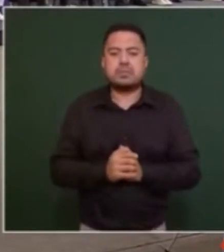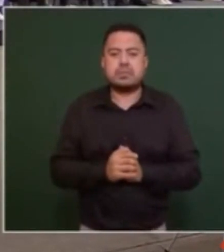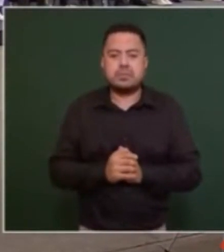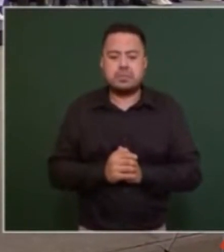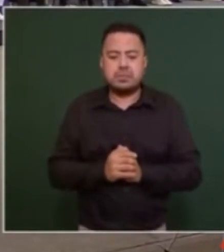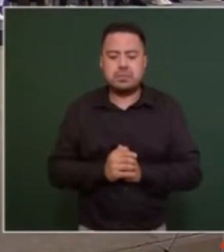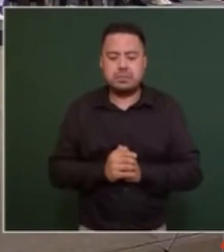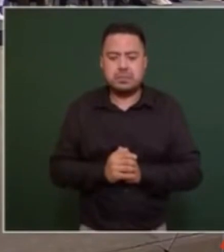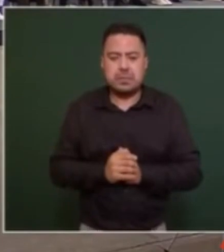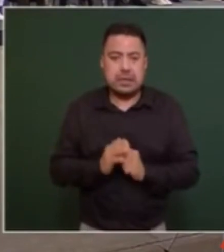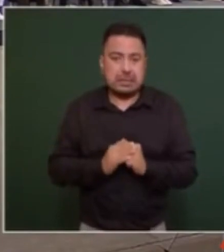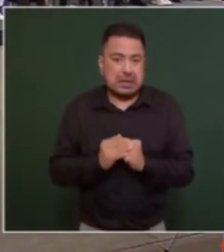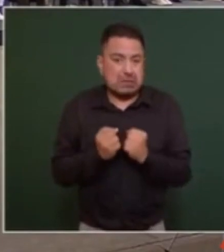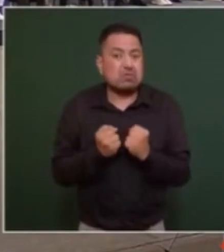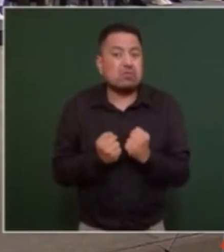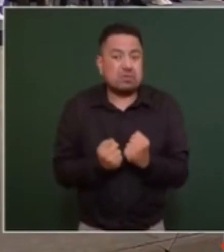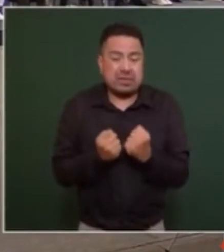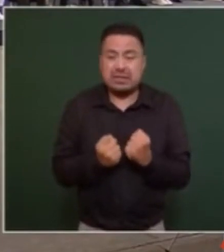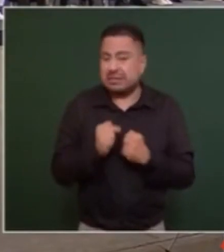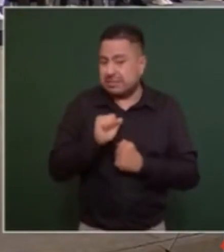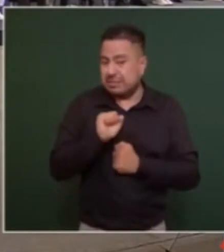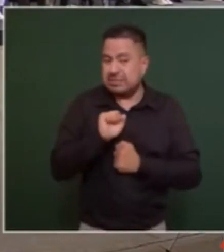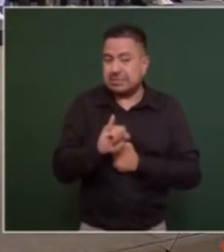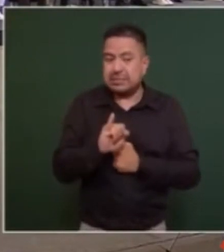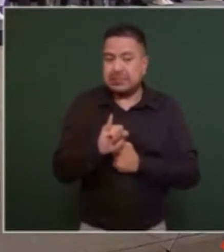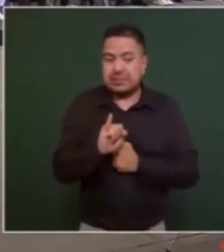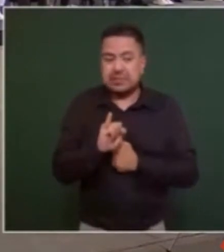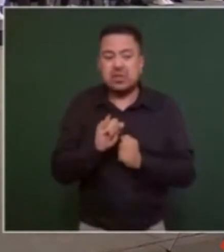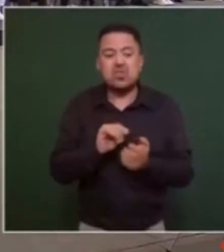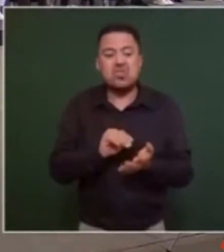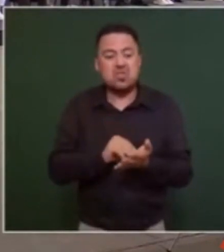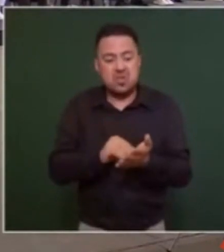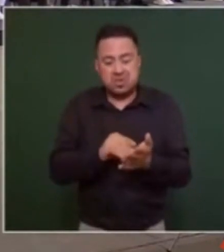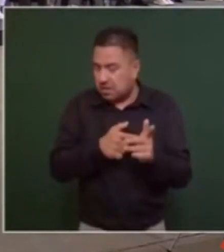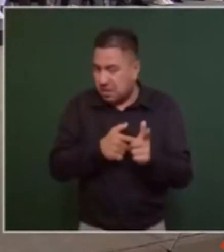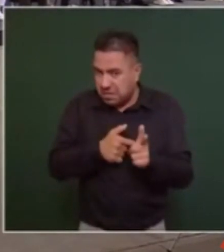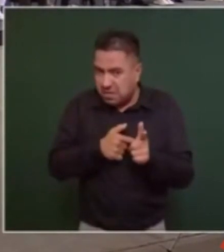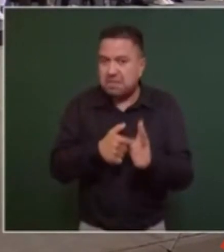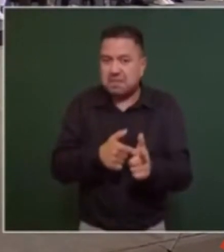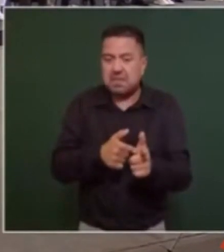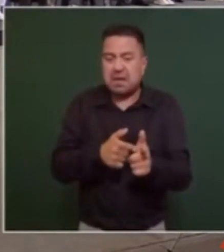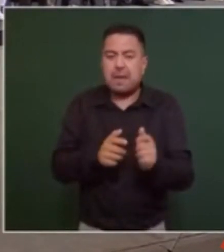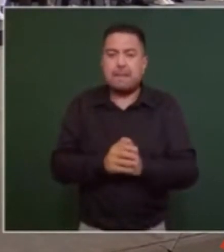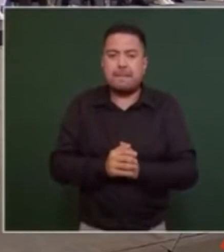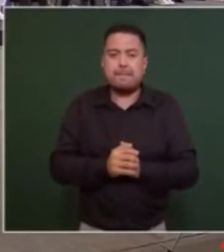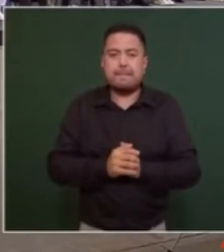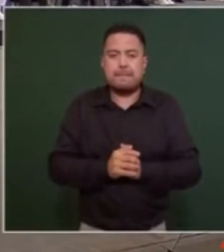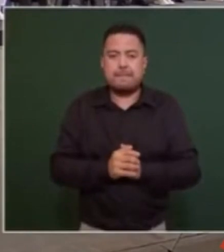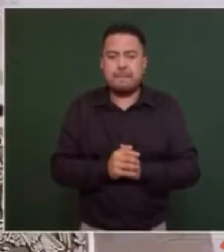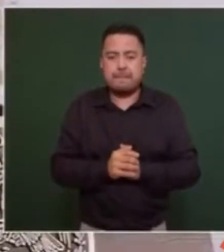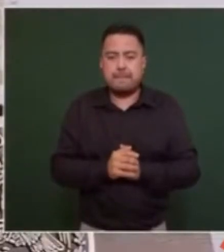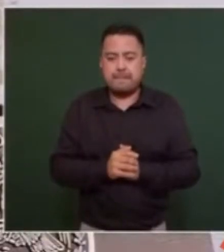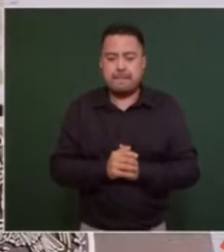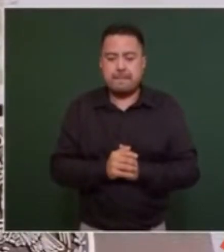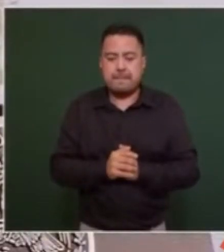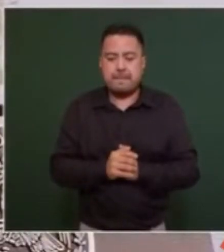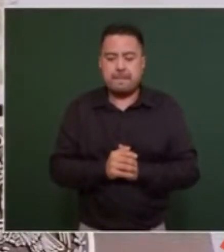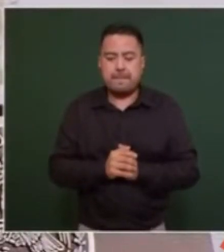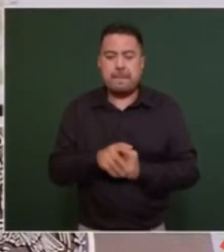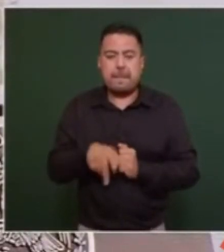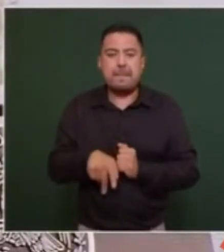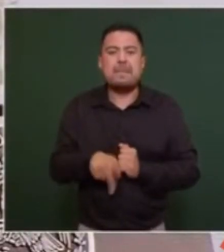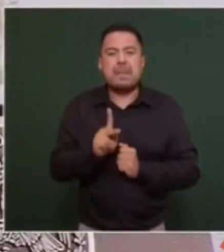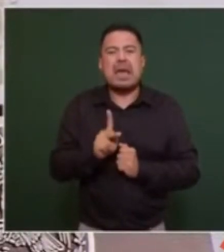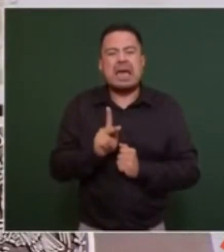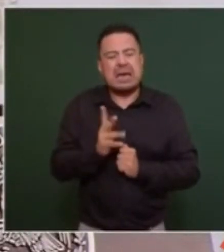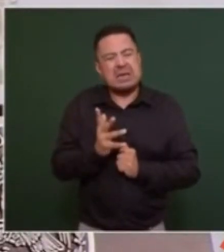Ha sido duro y lo va a ser más, pero es un